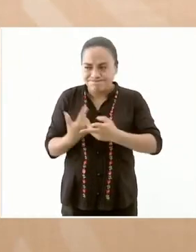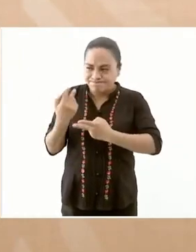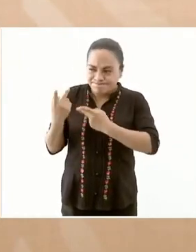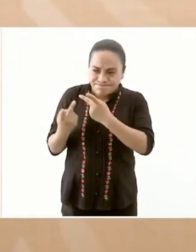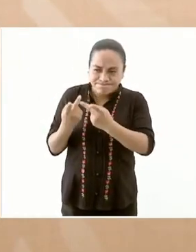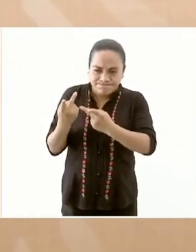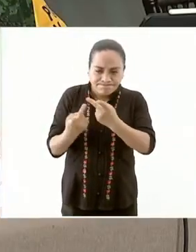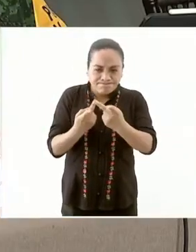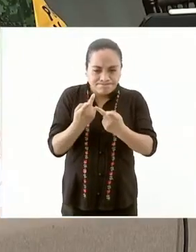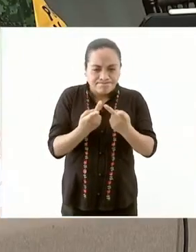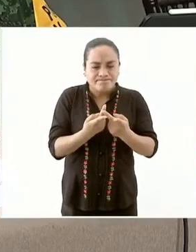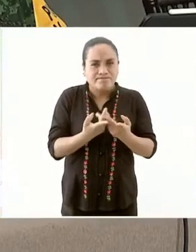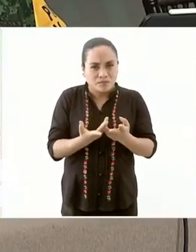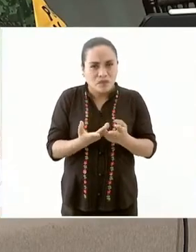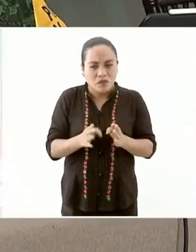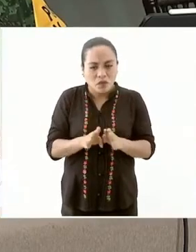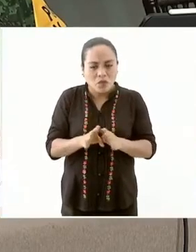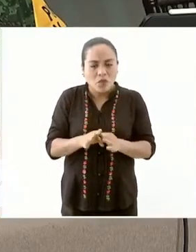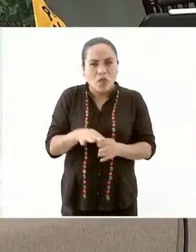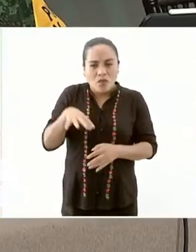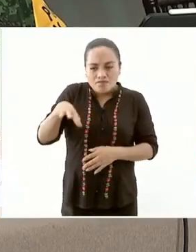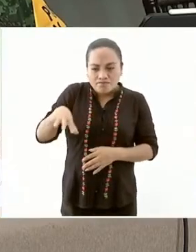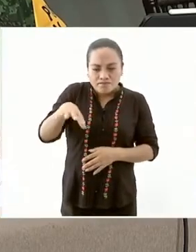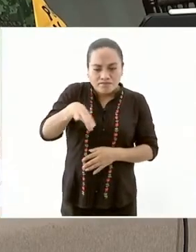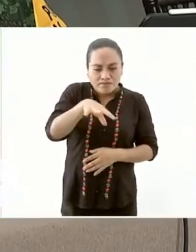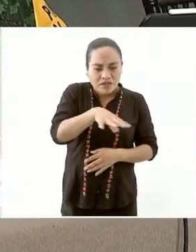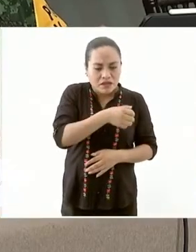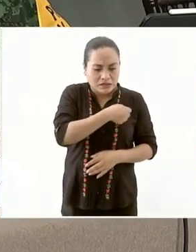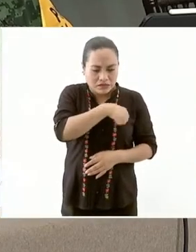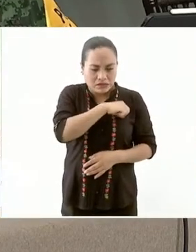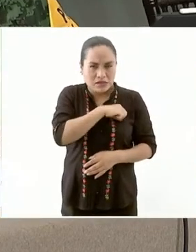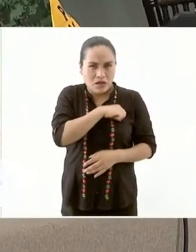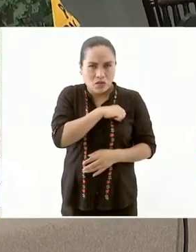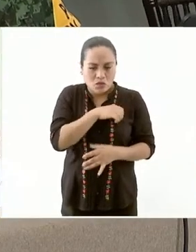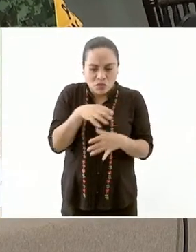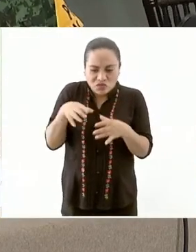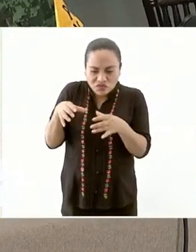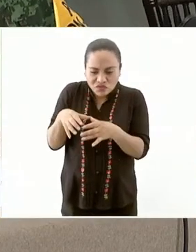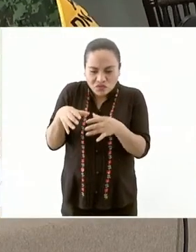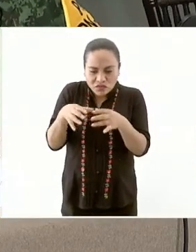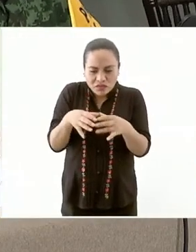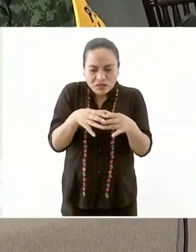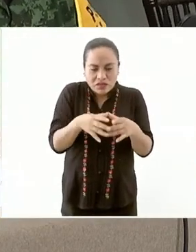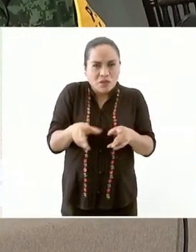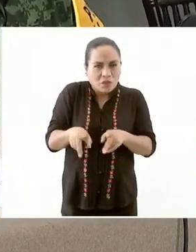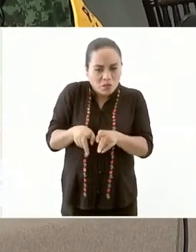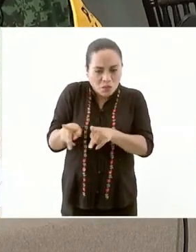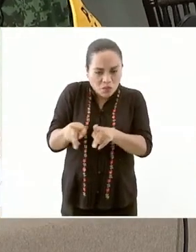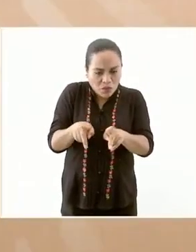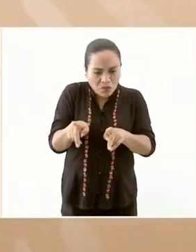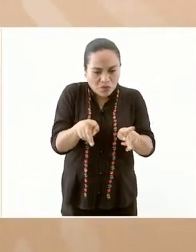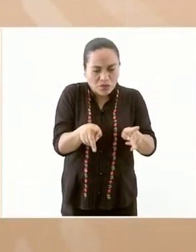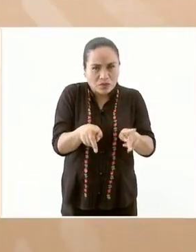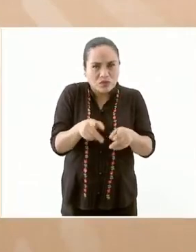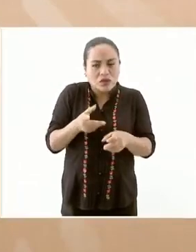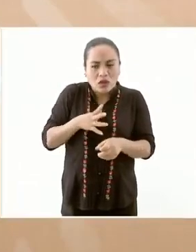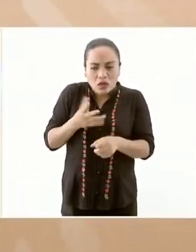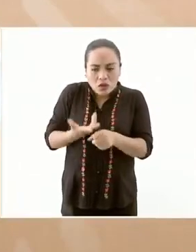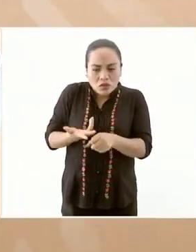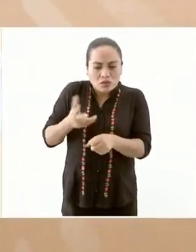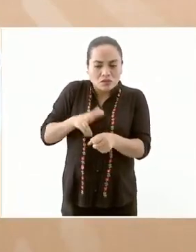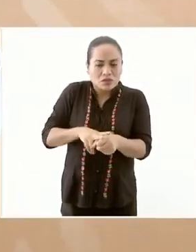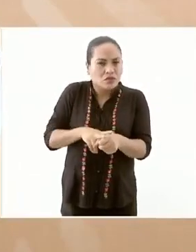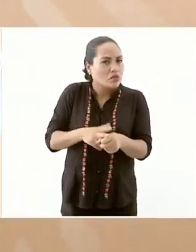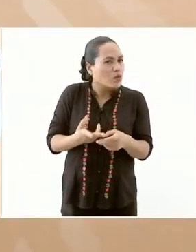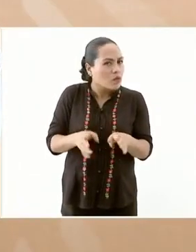están los centros de salud las unidades médicas rurales los hospitales y